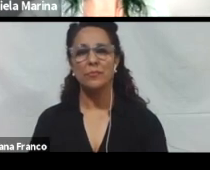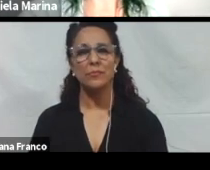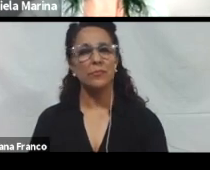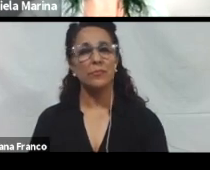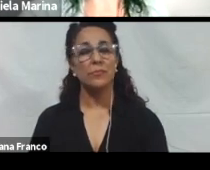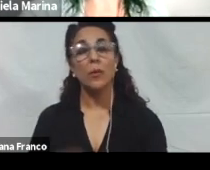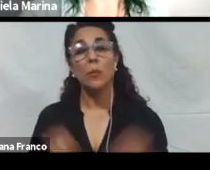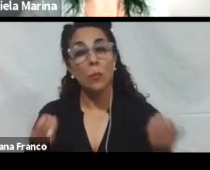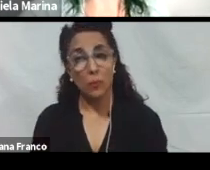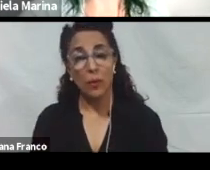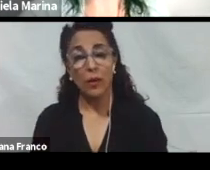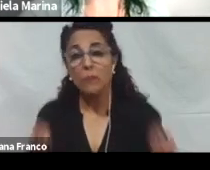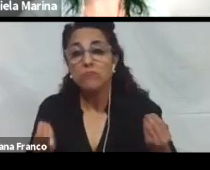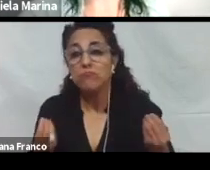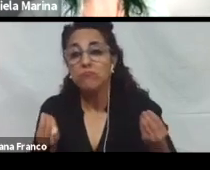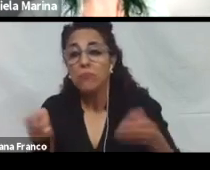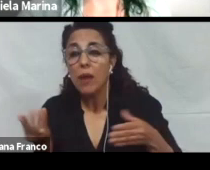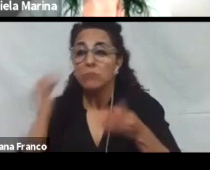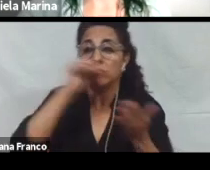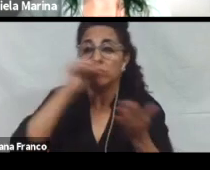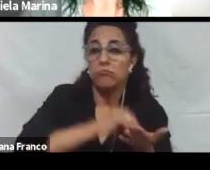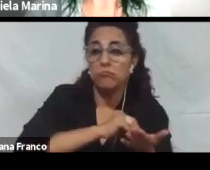¿Cómo podemos aplicar el DUA en el aula?